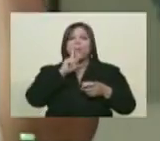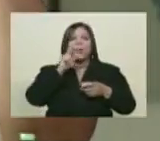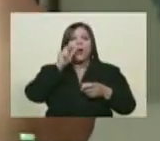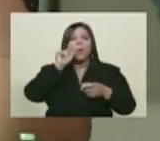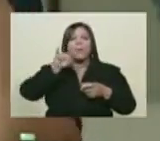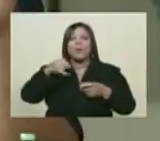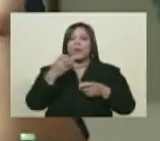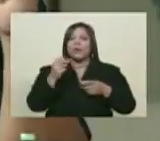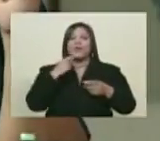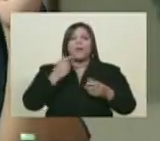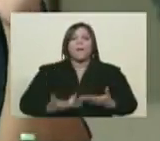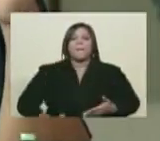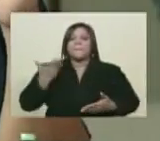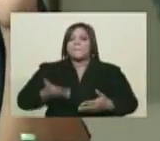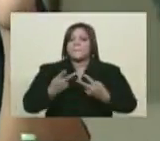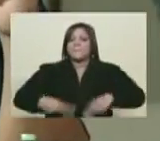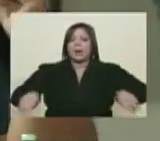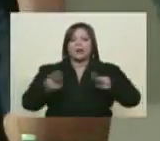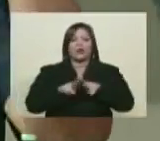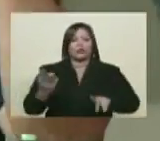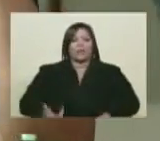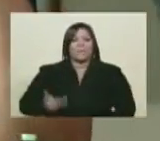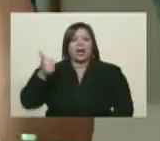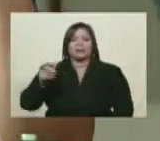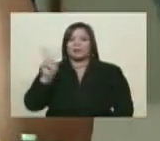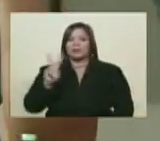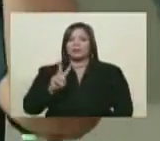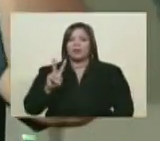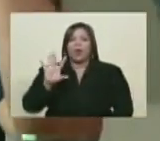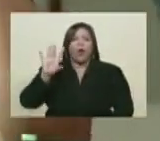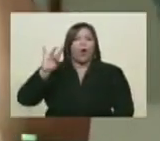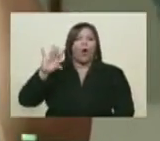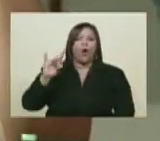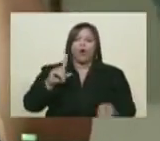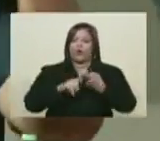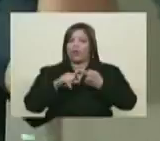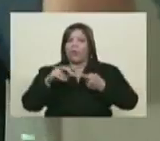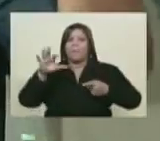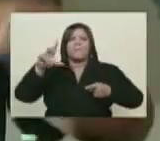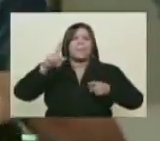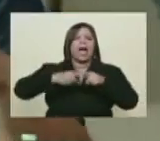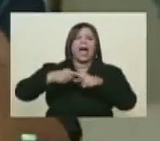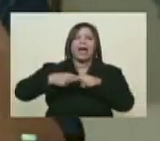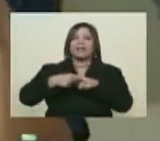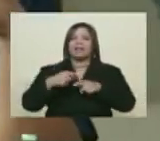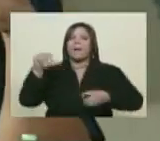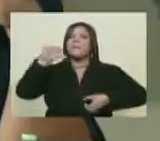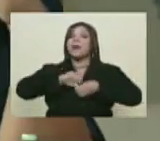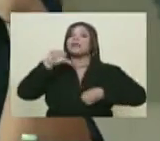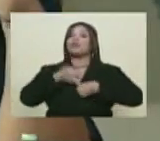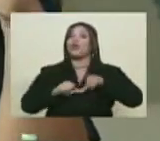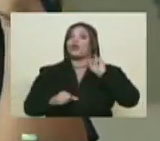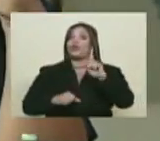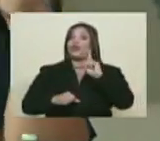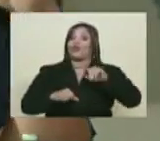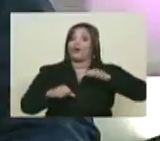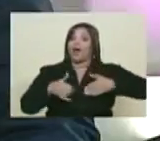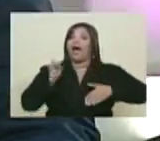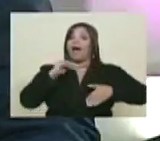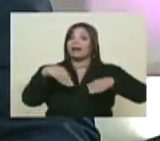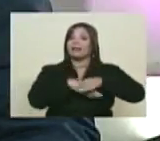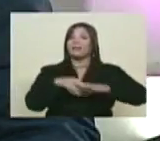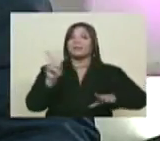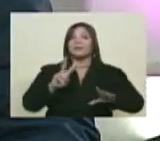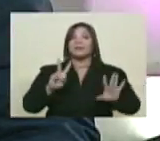no hay nada más valioso para los venezolanos, ni su oro, ni su plata, que el petróleo que hay aquí en Venezuela. Ok, muy